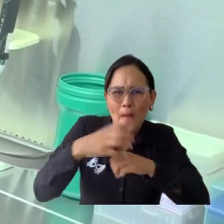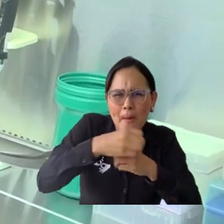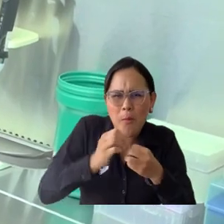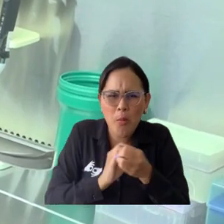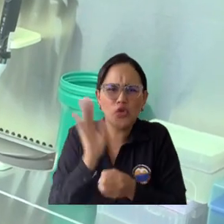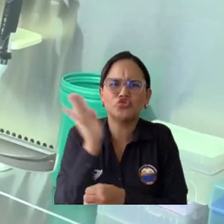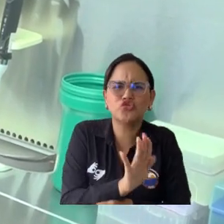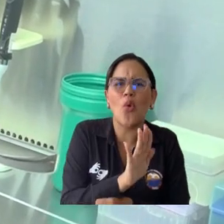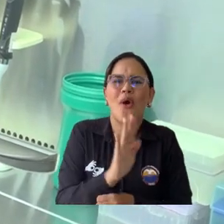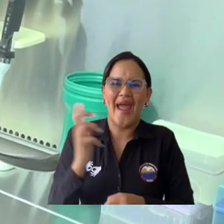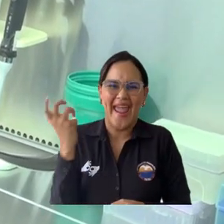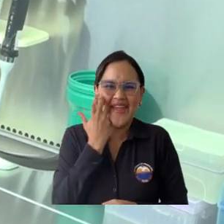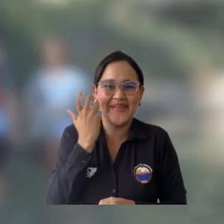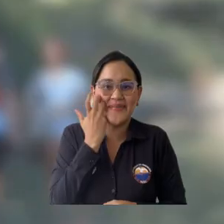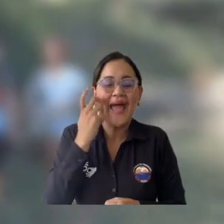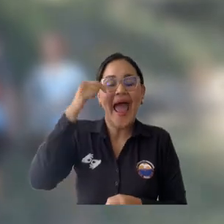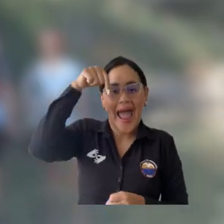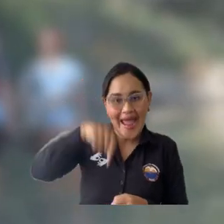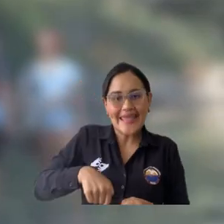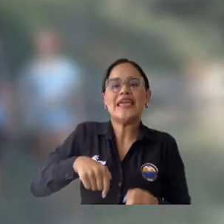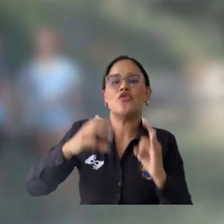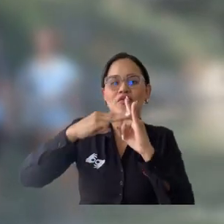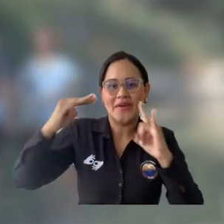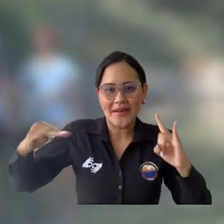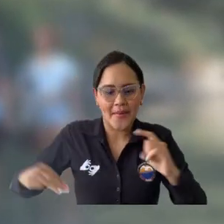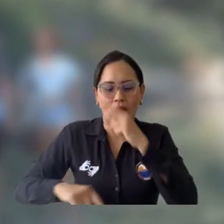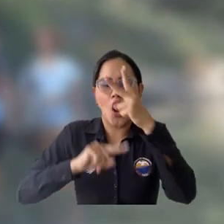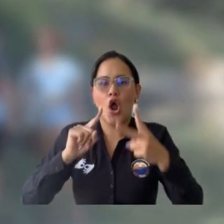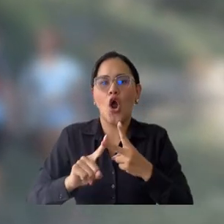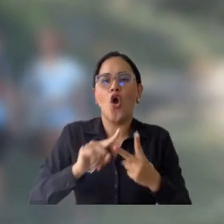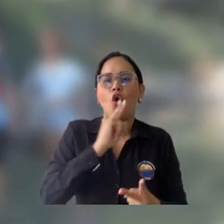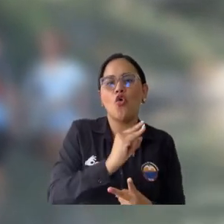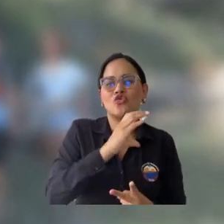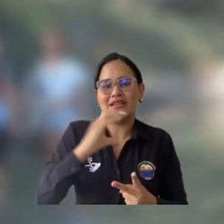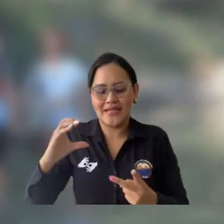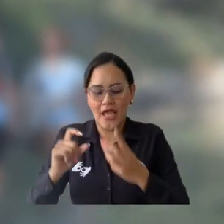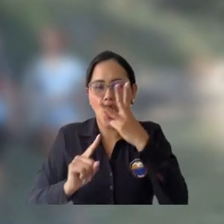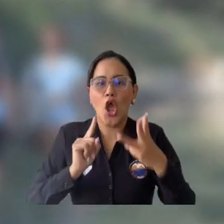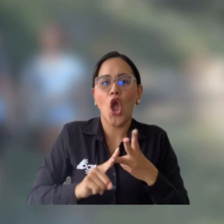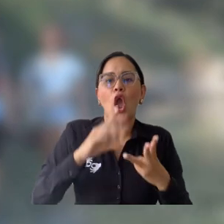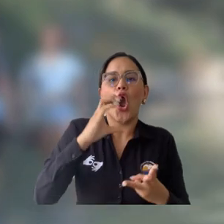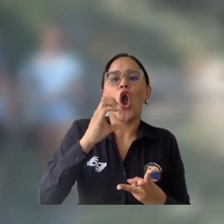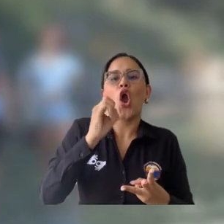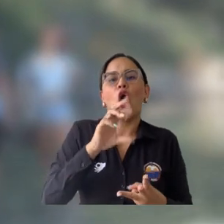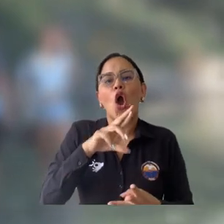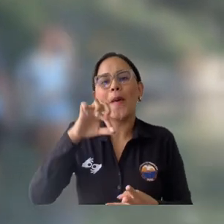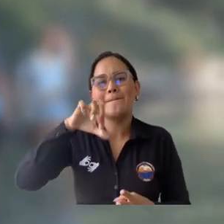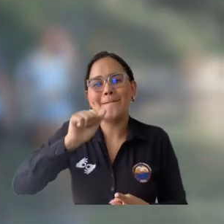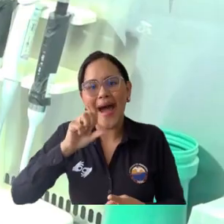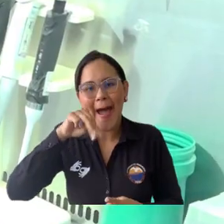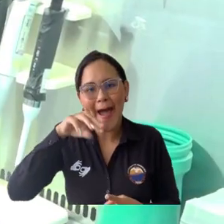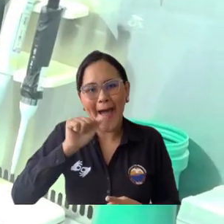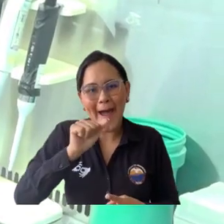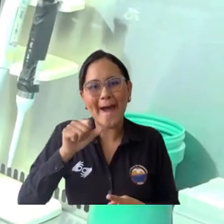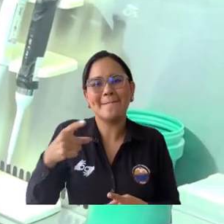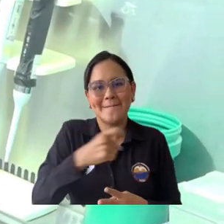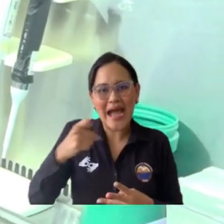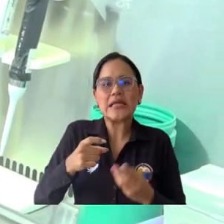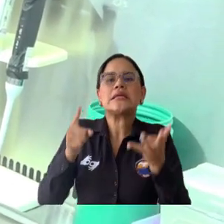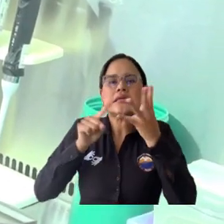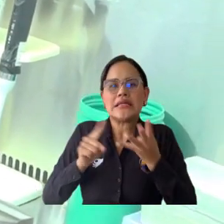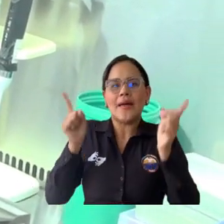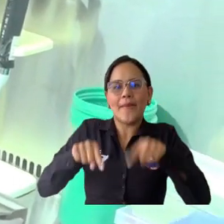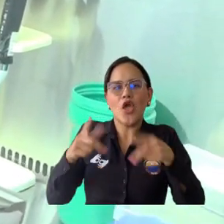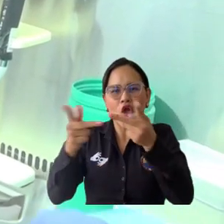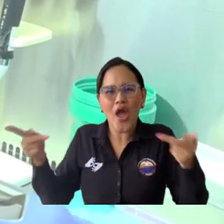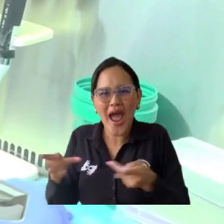caracterización molecular de la enfermedad ejecutado por Unimagdalena, Corpamac, la Universidad Cooperativa de Colombia y el Acuario. Este proyecto surge